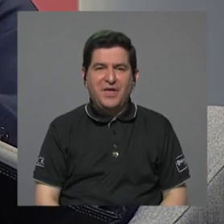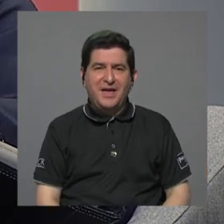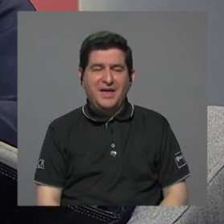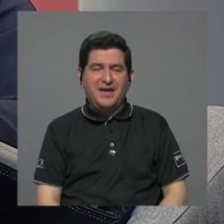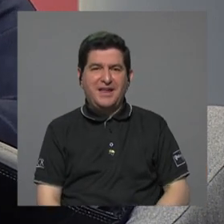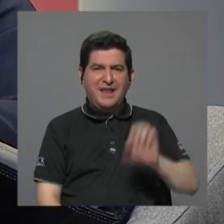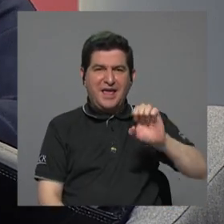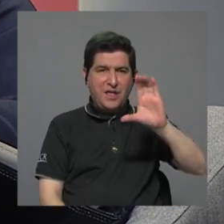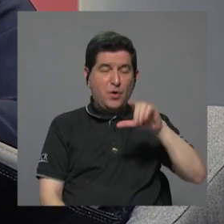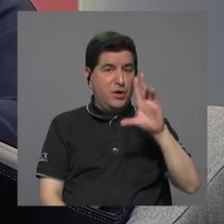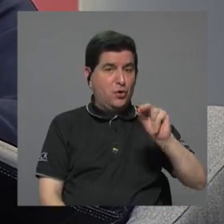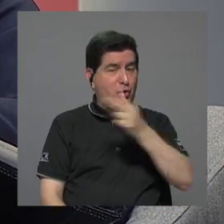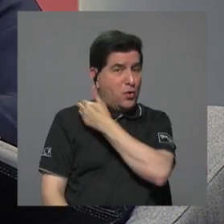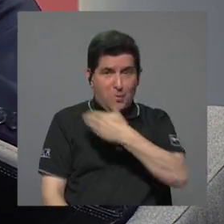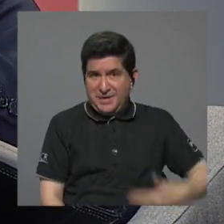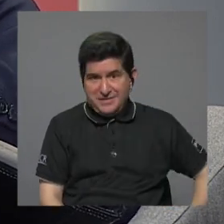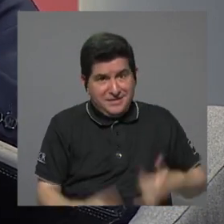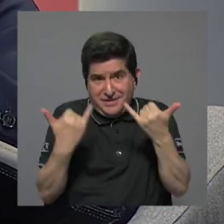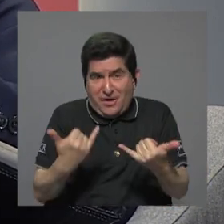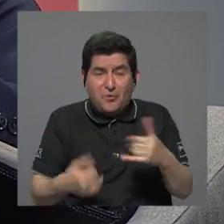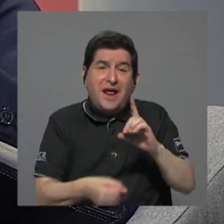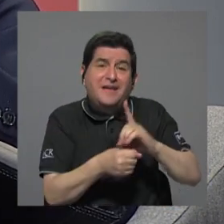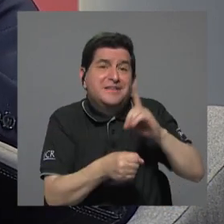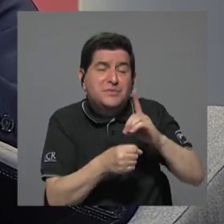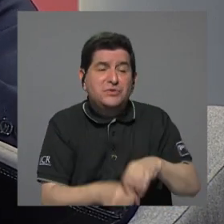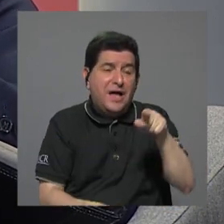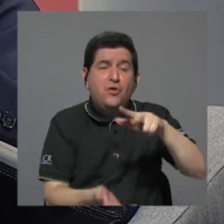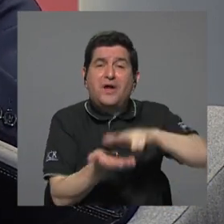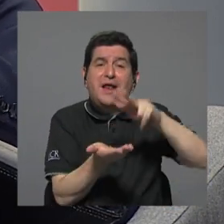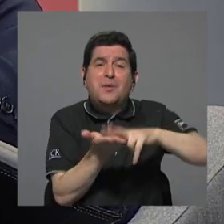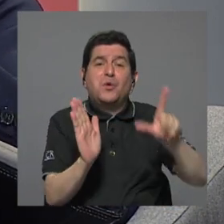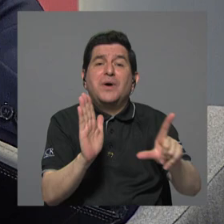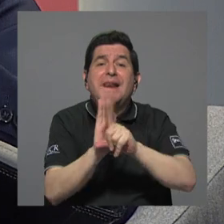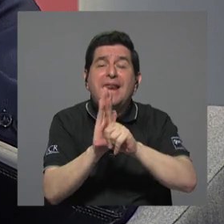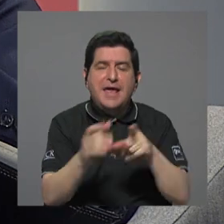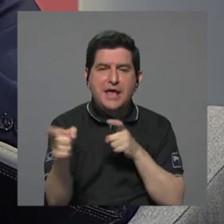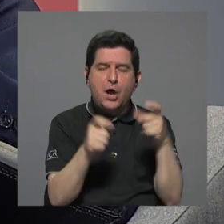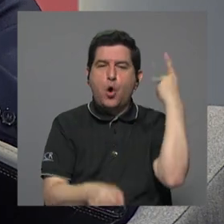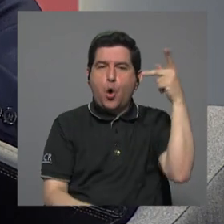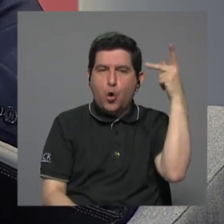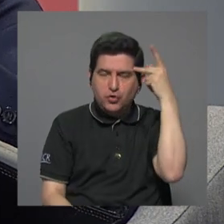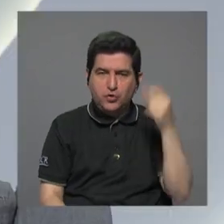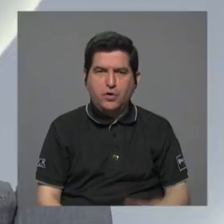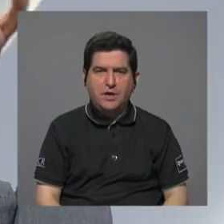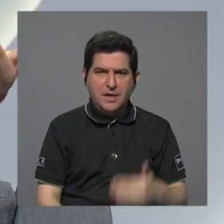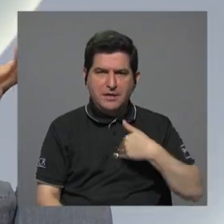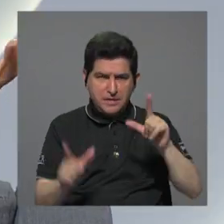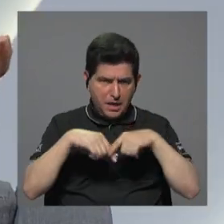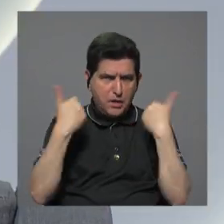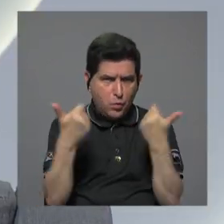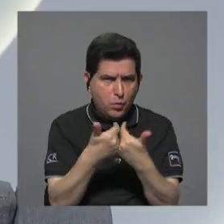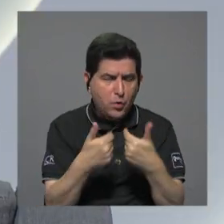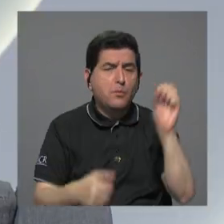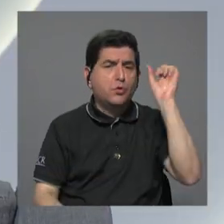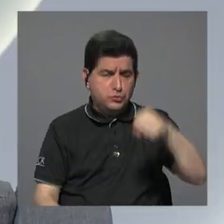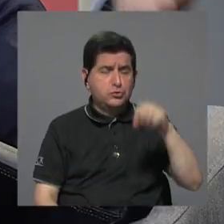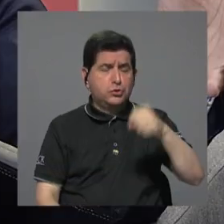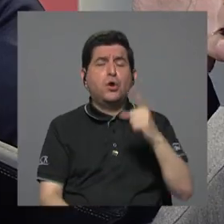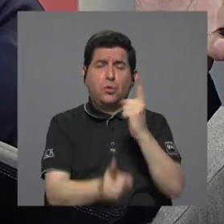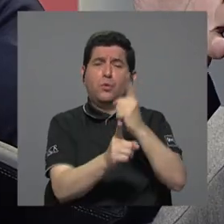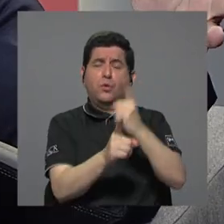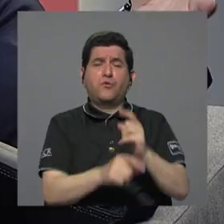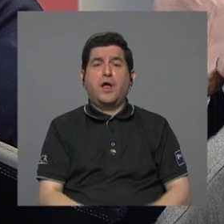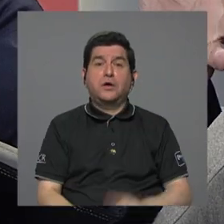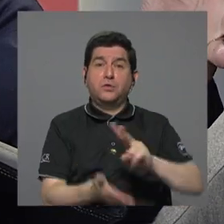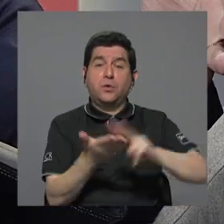no es aún presidente si él fuera a ser es diputado él aprueba leyes tiene control político pero tiene una bancada exactamente y